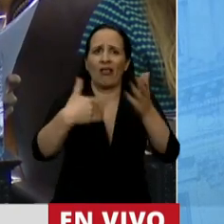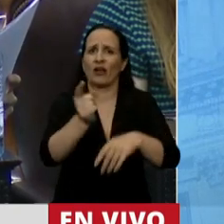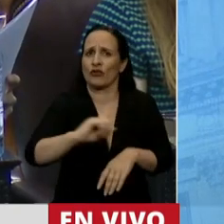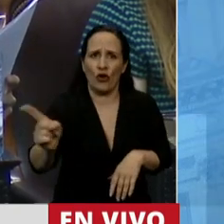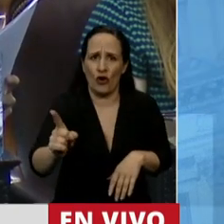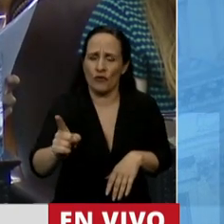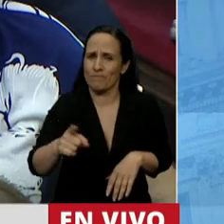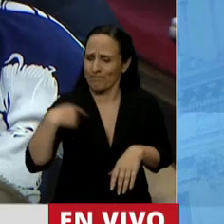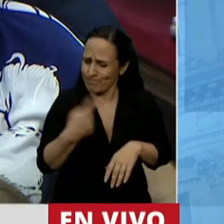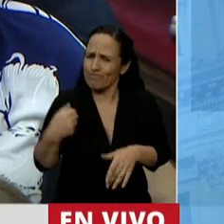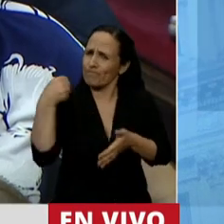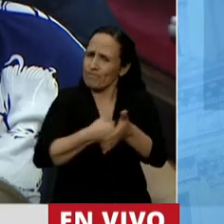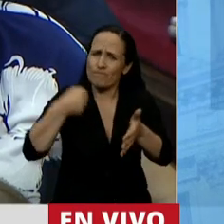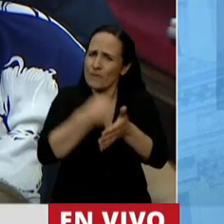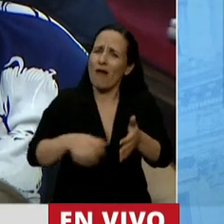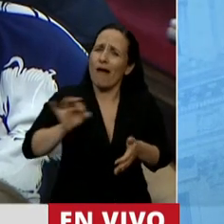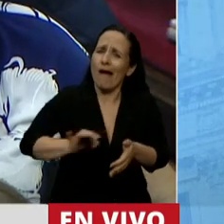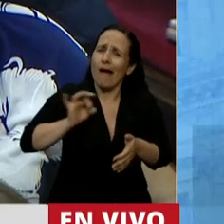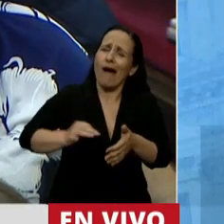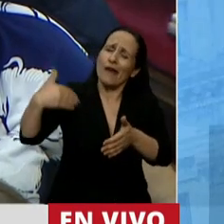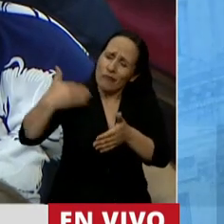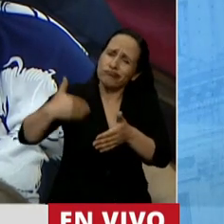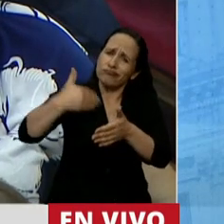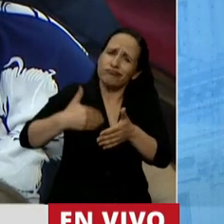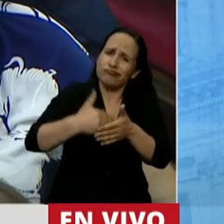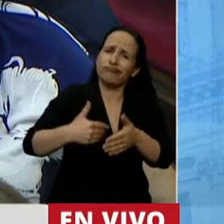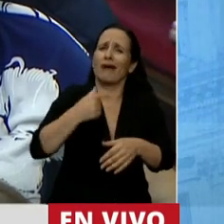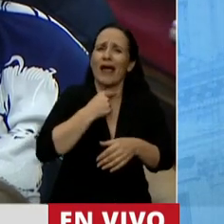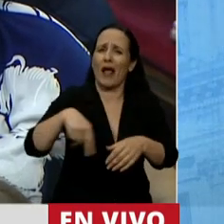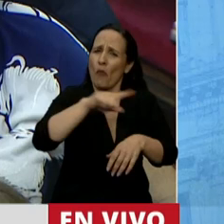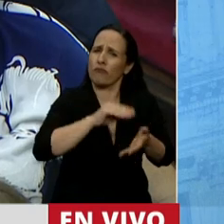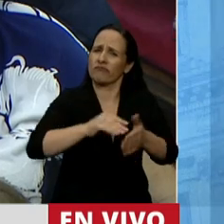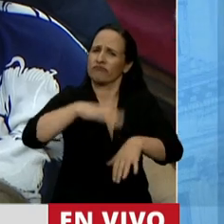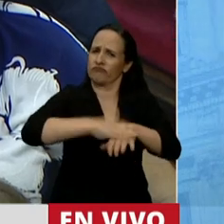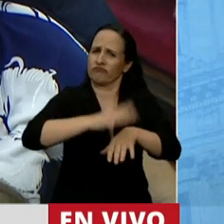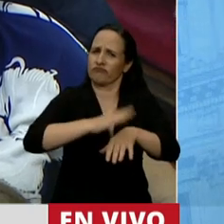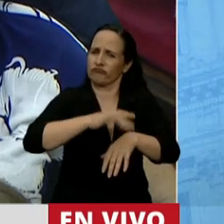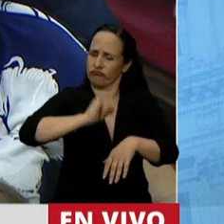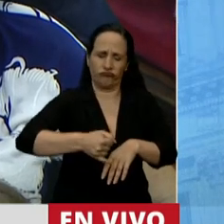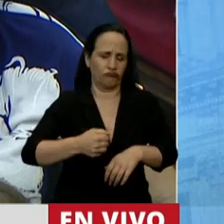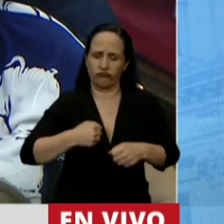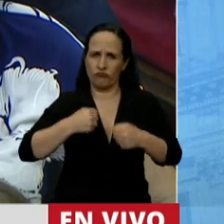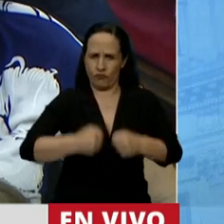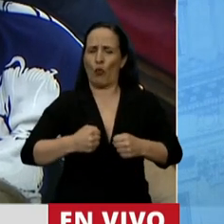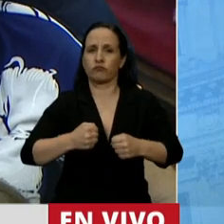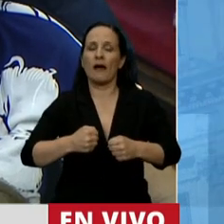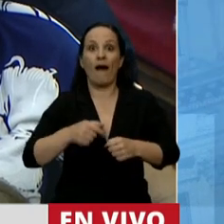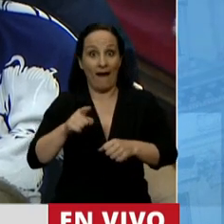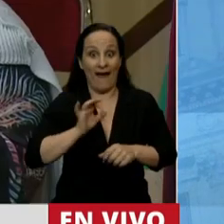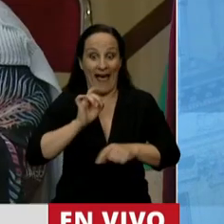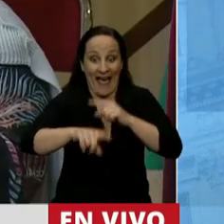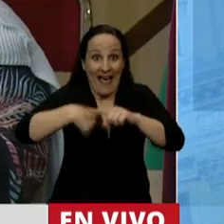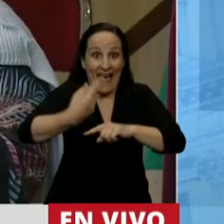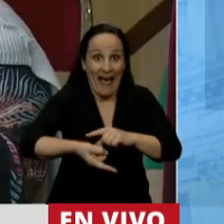militancia nuestra tiene años y queremos que se hagan cargo y que estén a la altura de las circunstancias. Así fue como el año